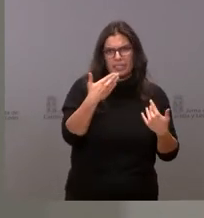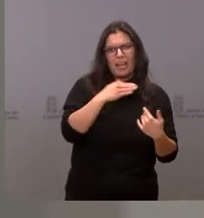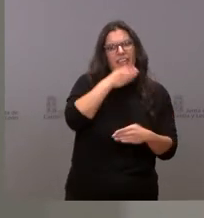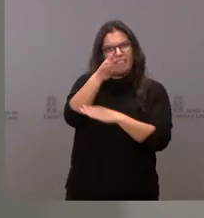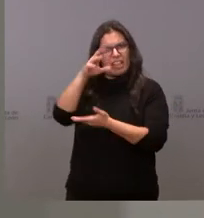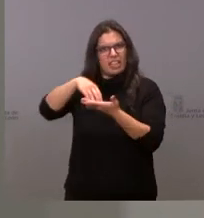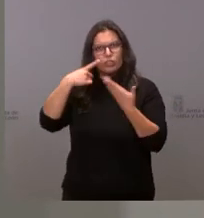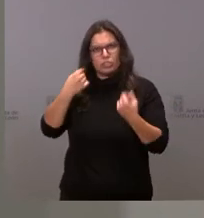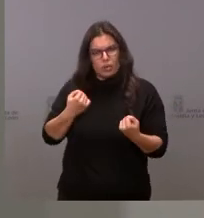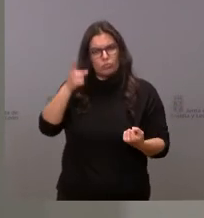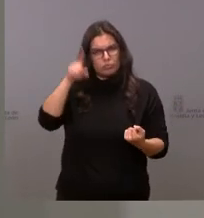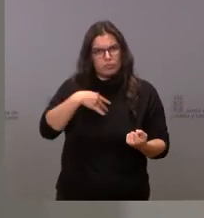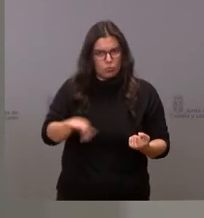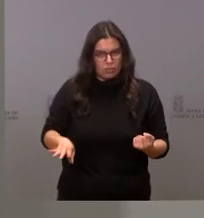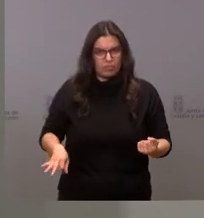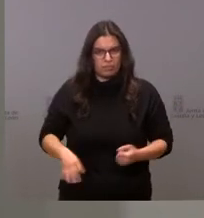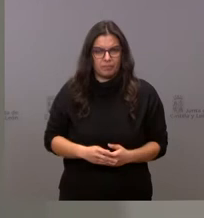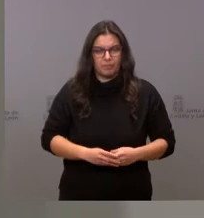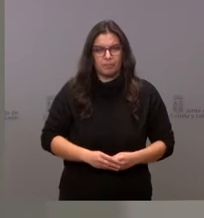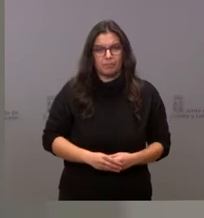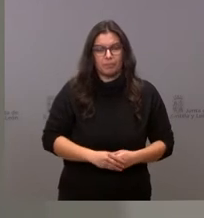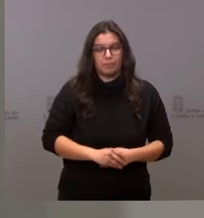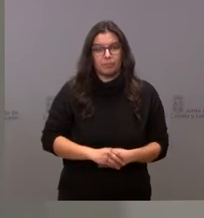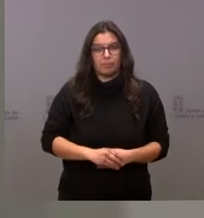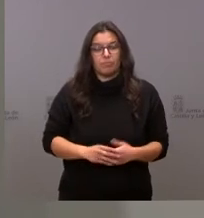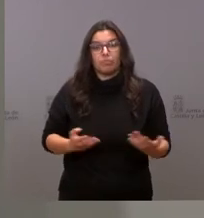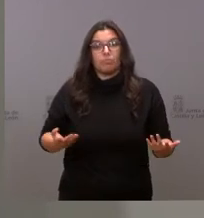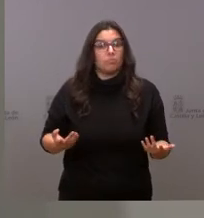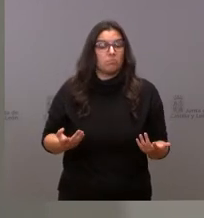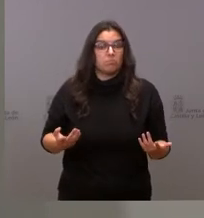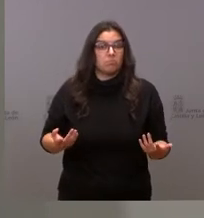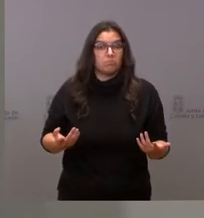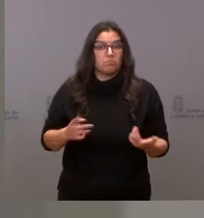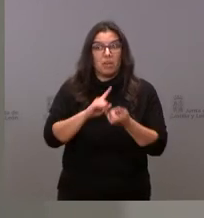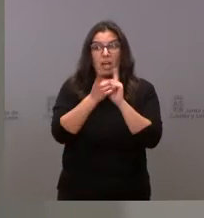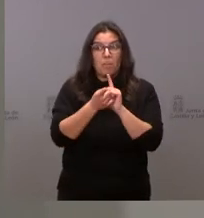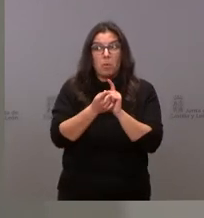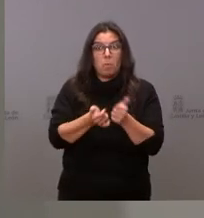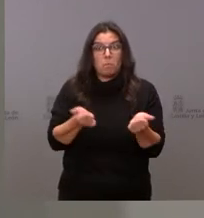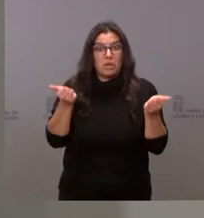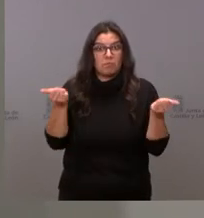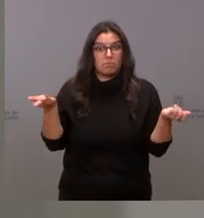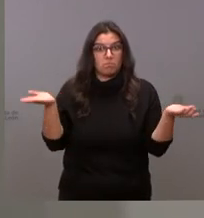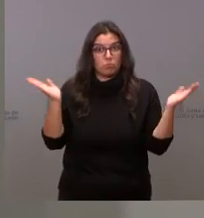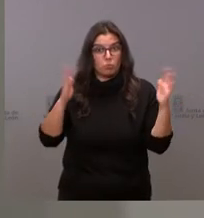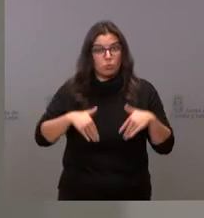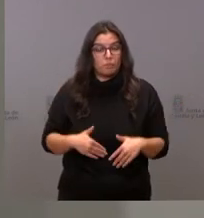en su centro de salud y no ha habido ningún cambio más a este respecto